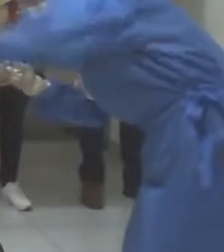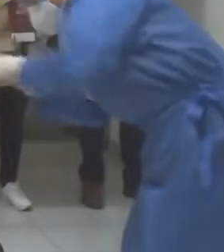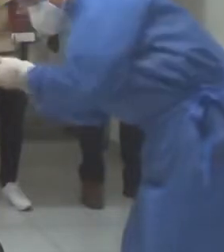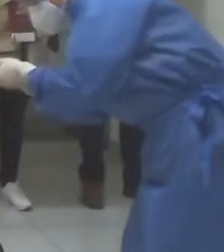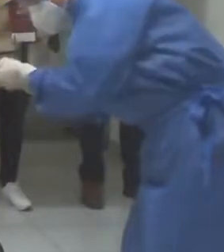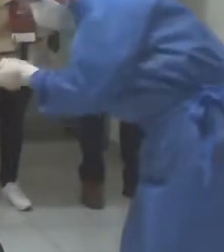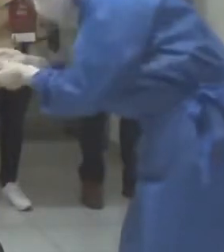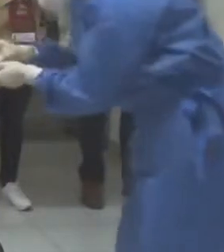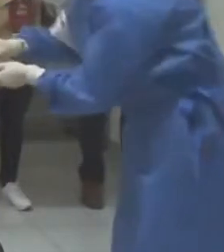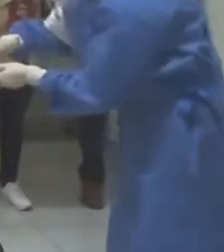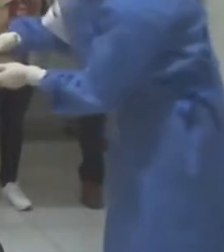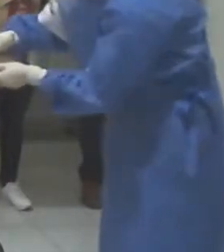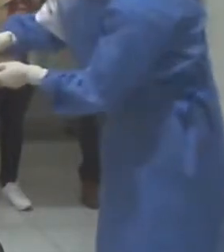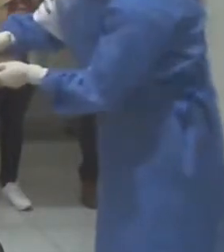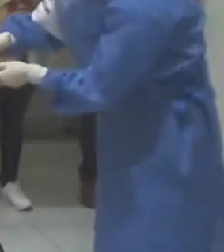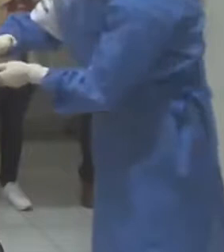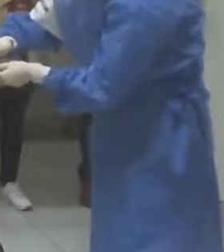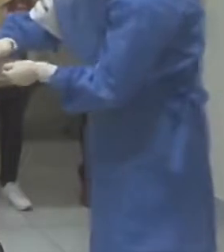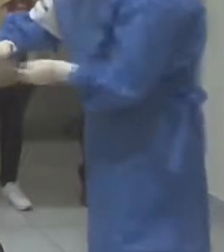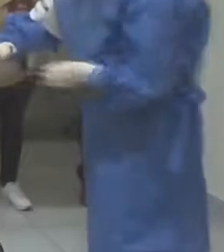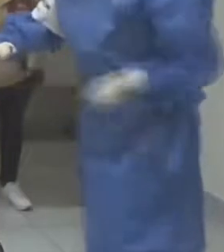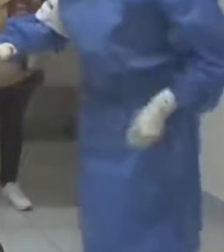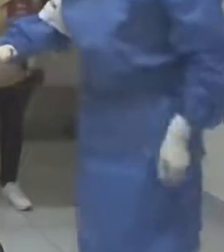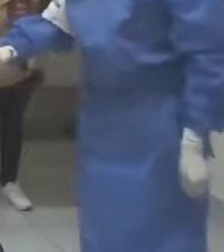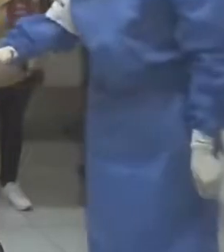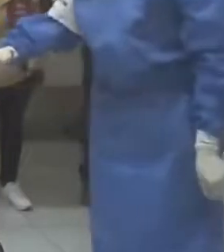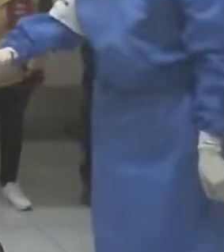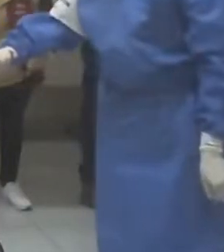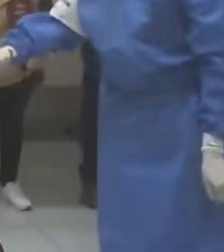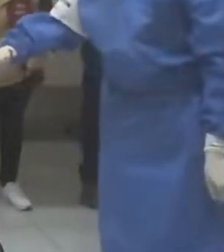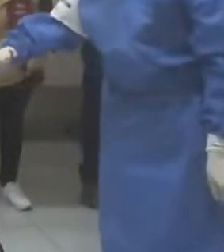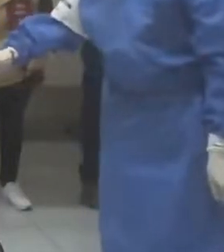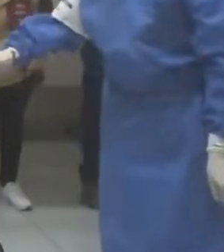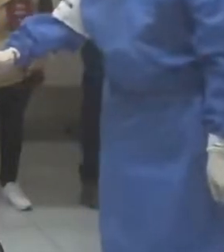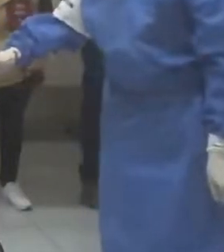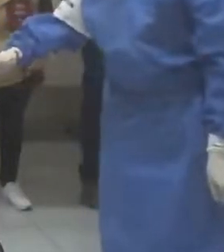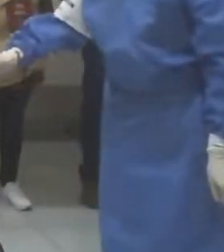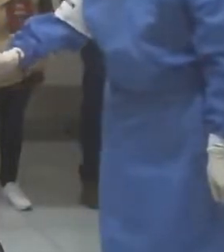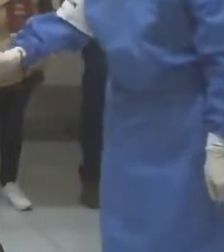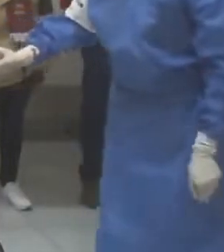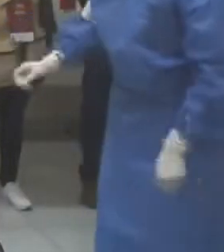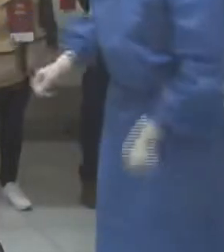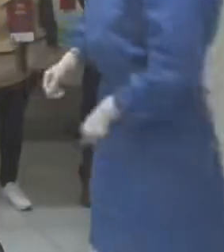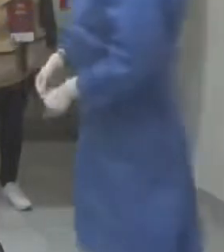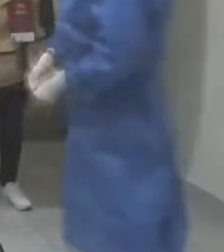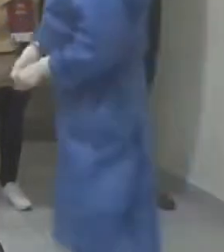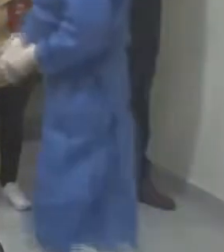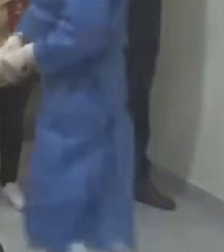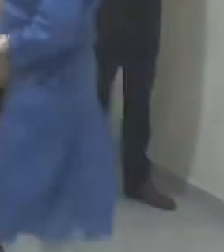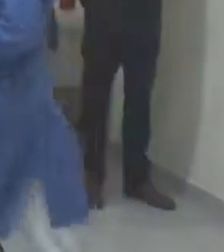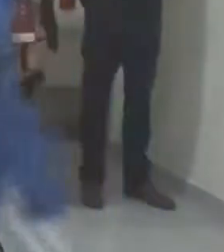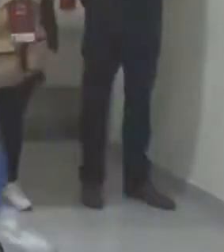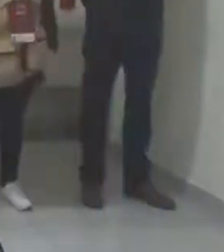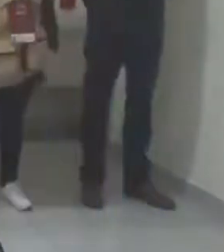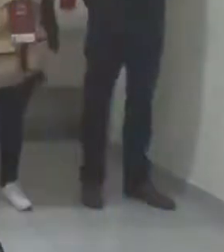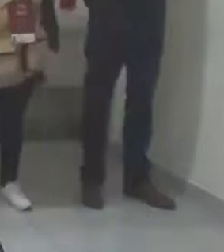informamos que terminando de vacunar a